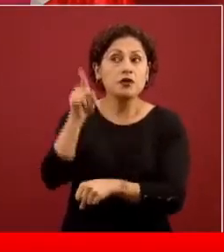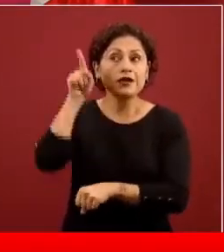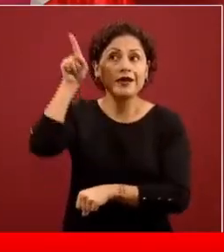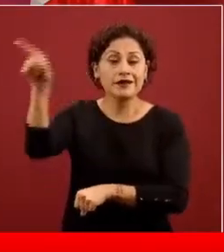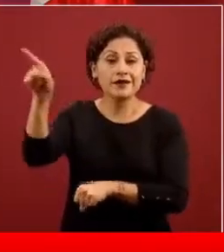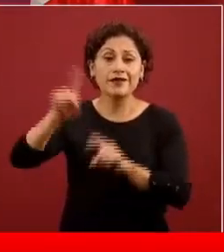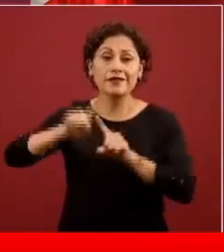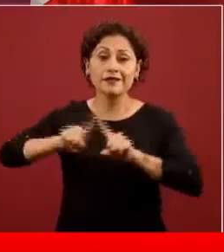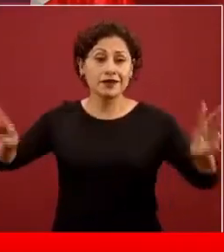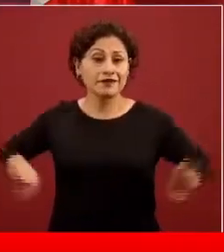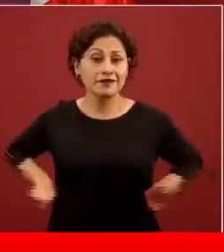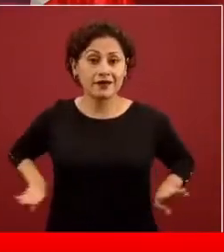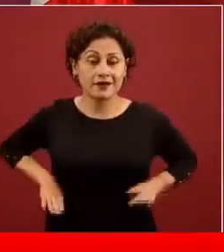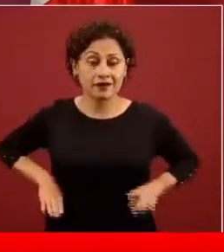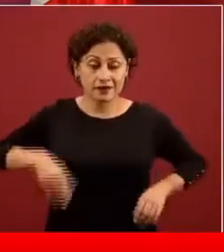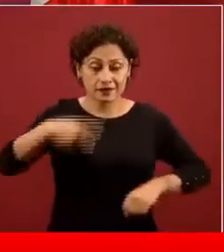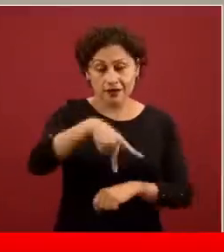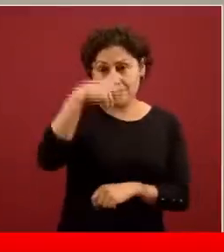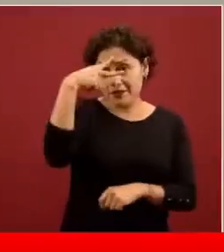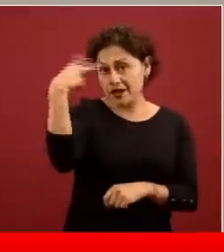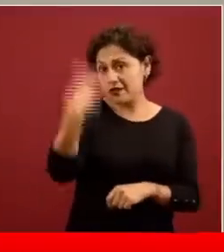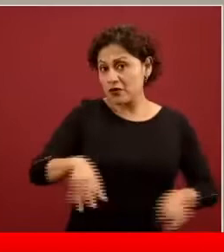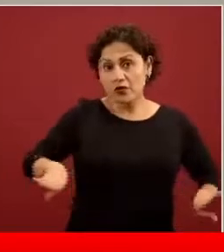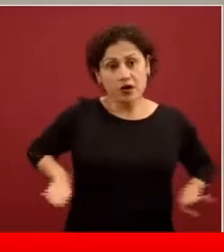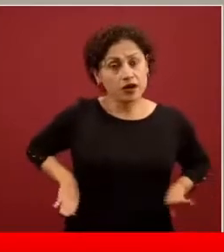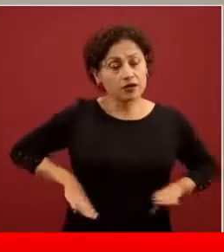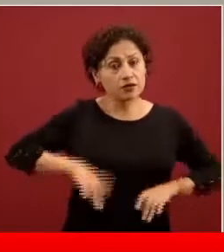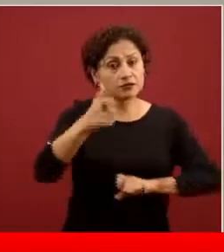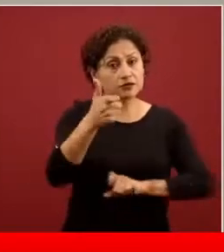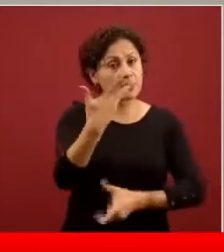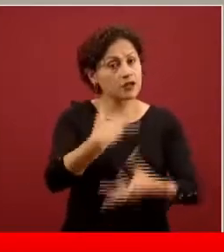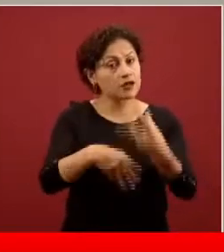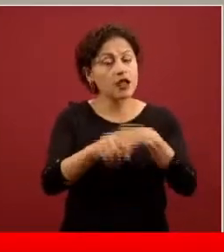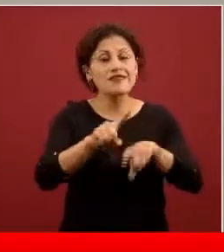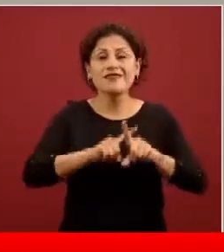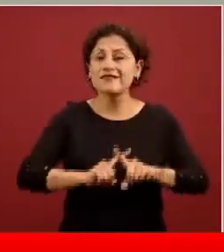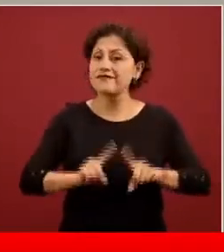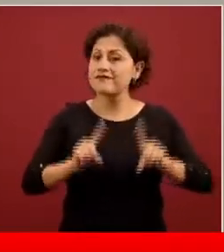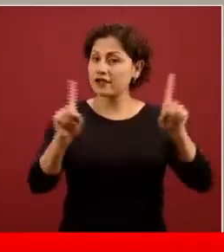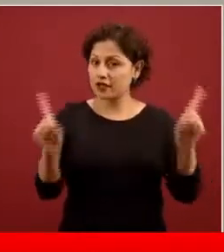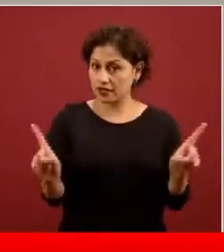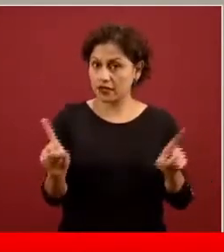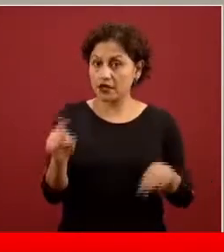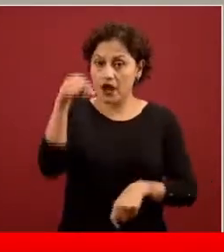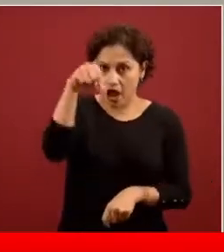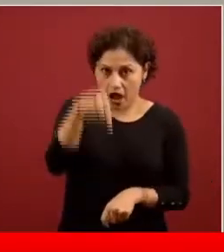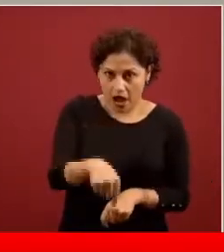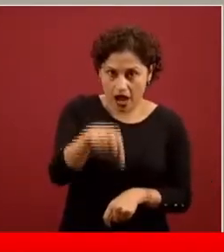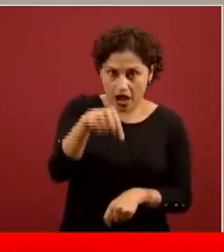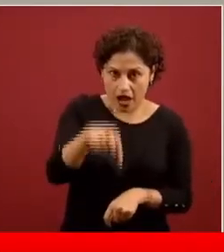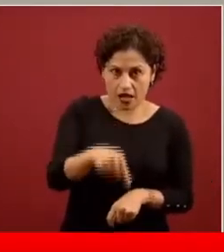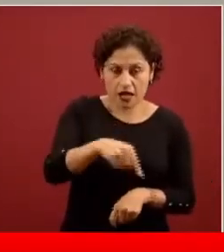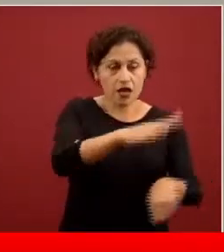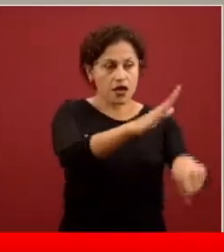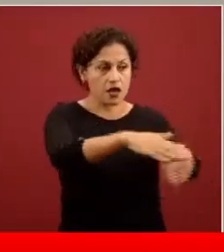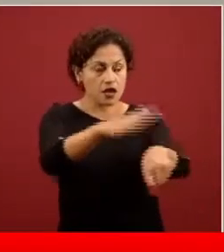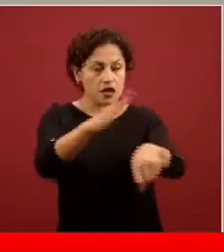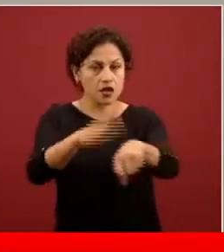socioeconómicas. Y aquí encontramos la oportunidad de que con las tres más grandes